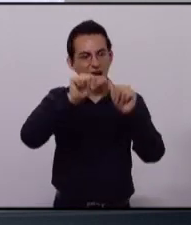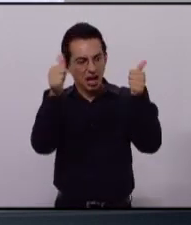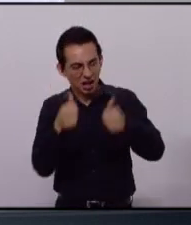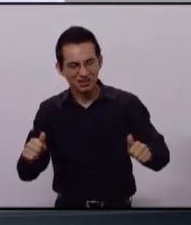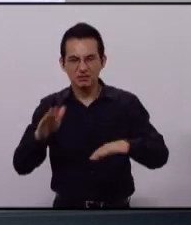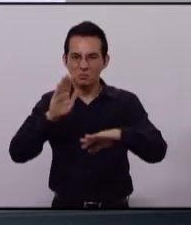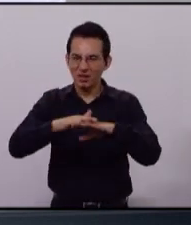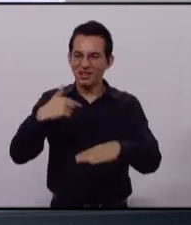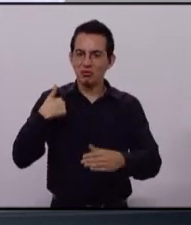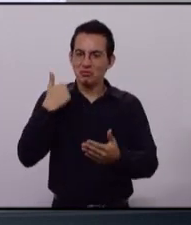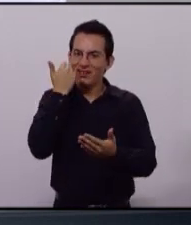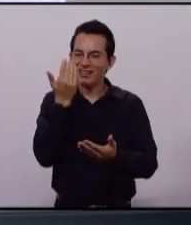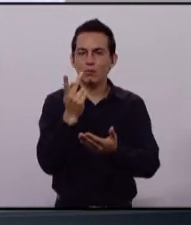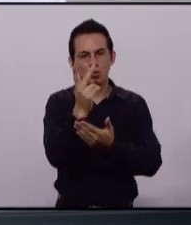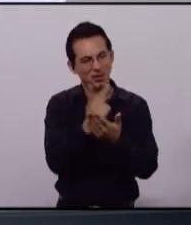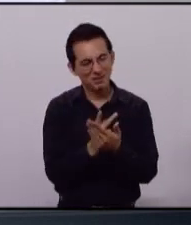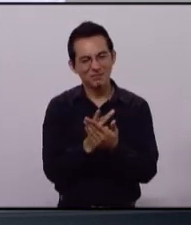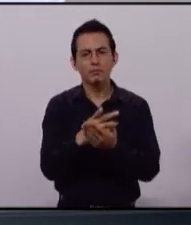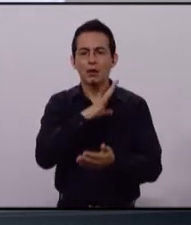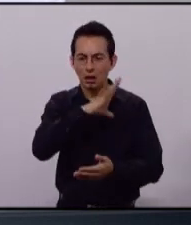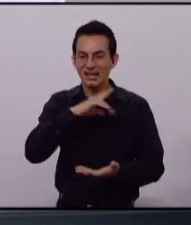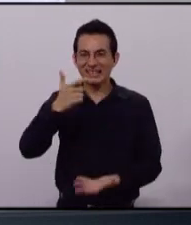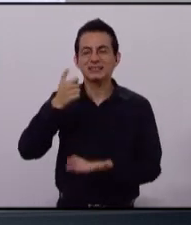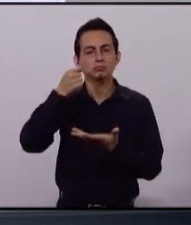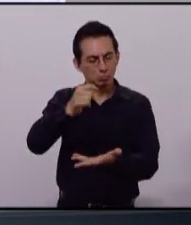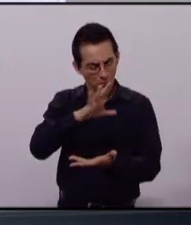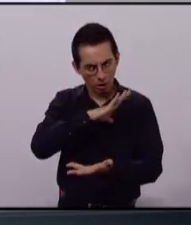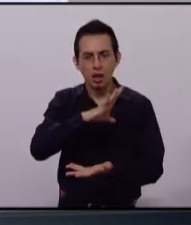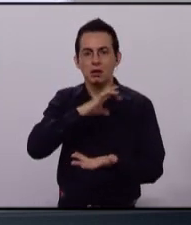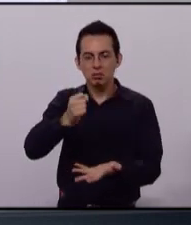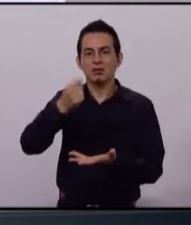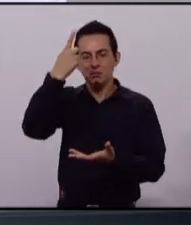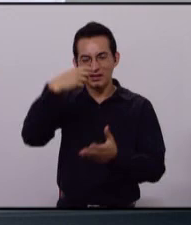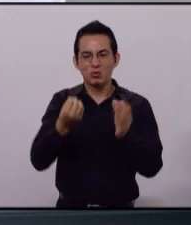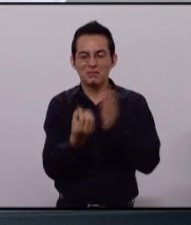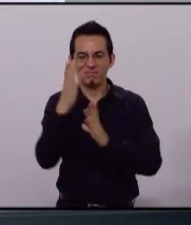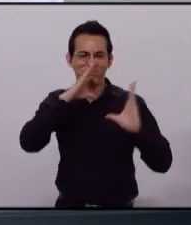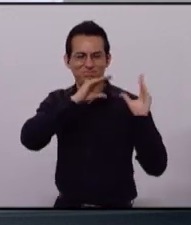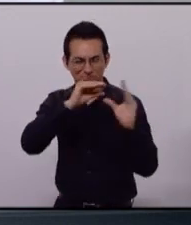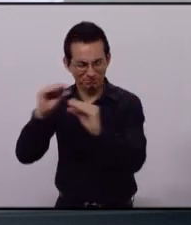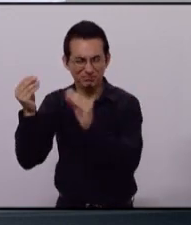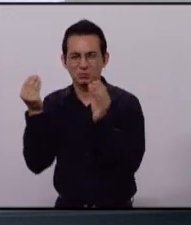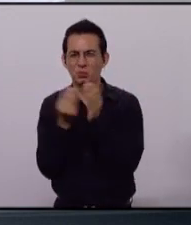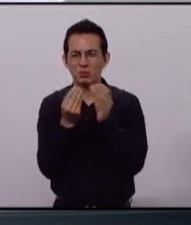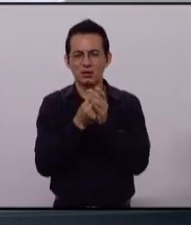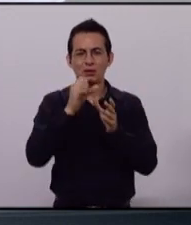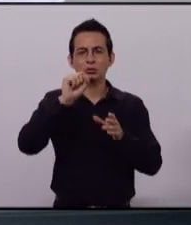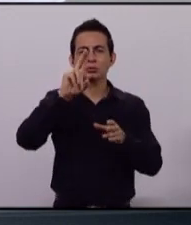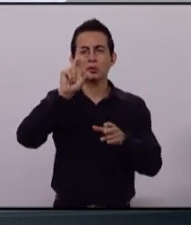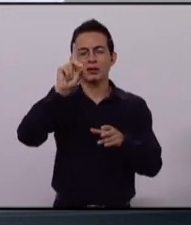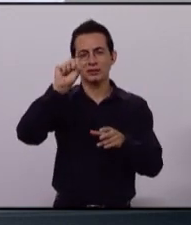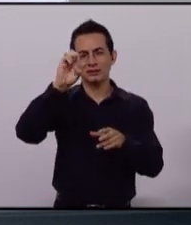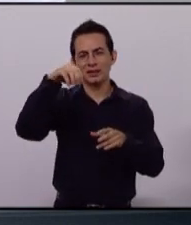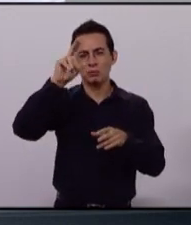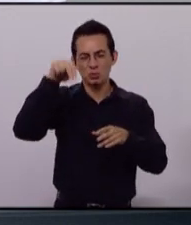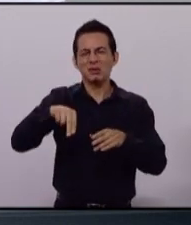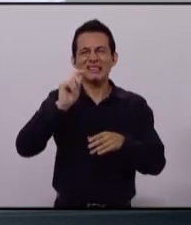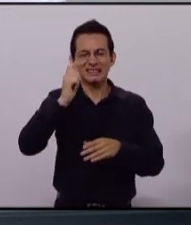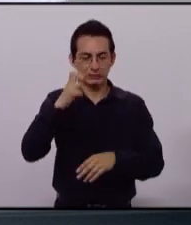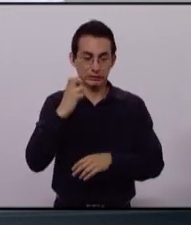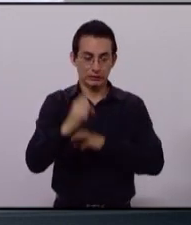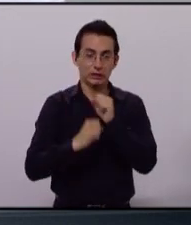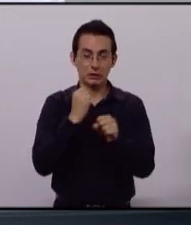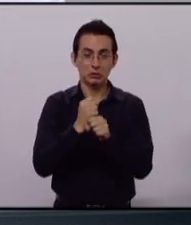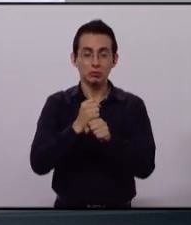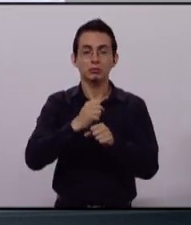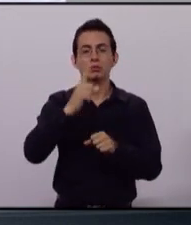cabo este programa, tenemos recursos para el equipamiento y capacitación. Tenemos el subsemun, que para este año cuenta con